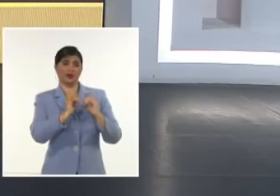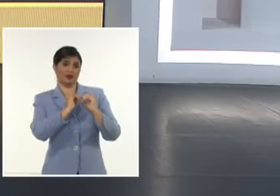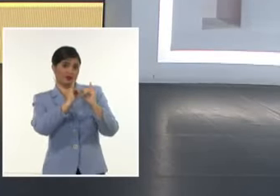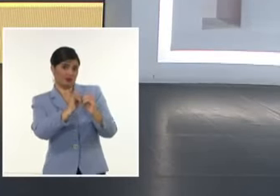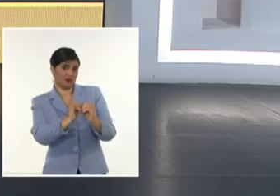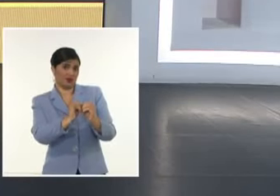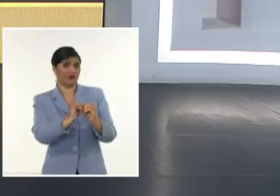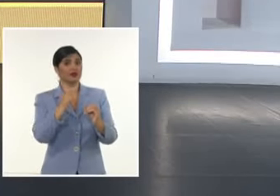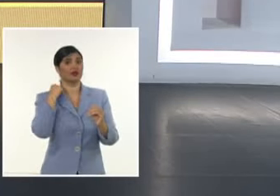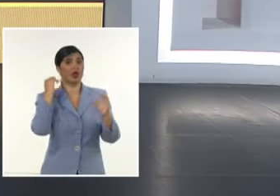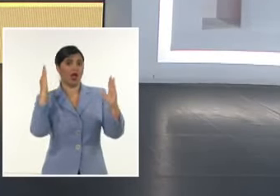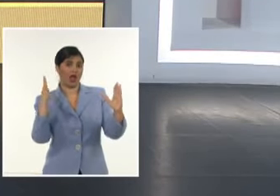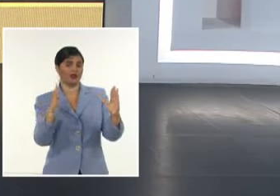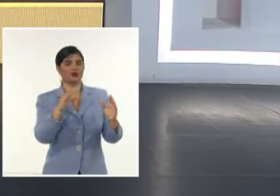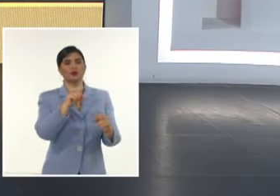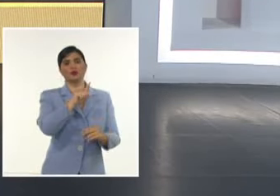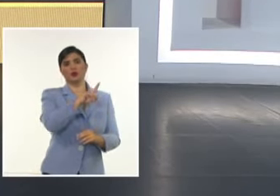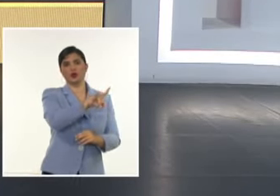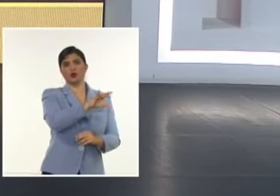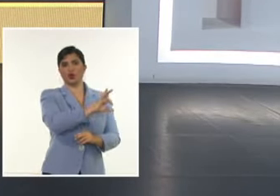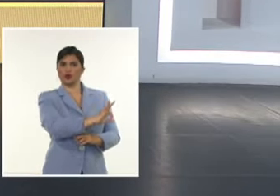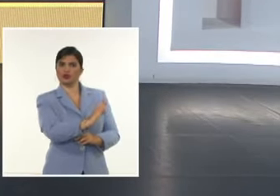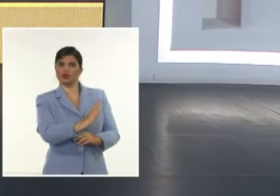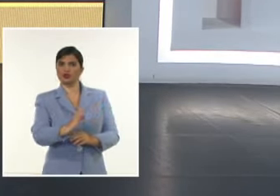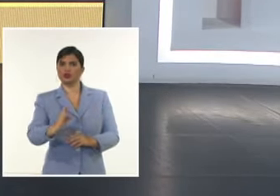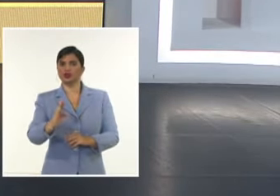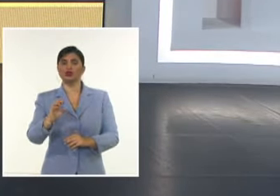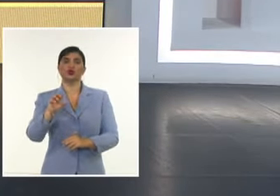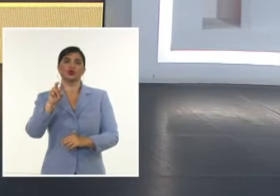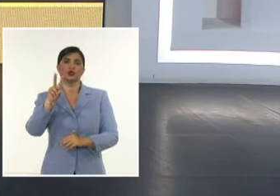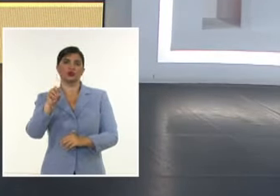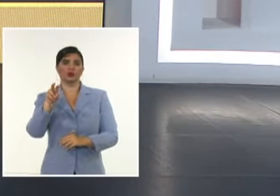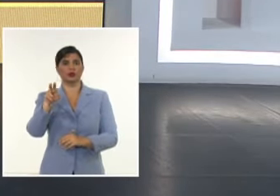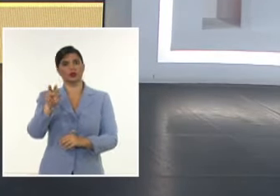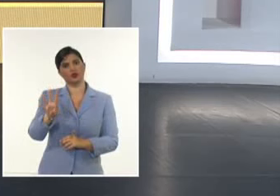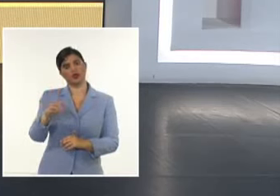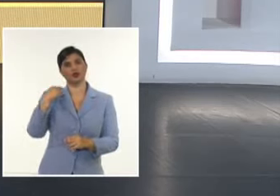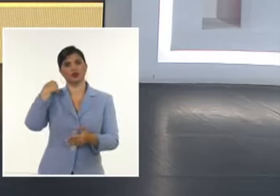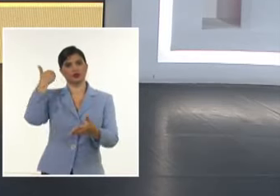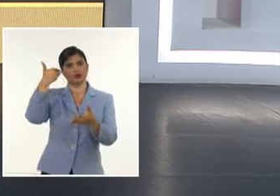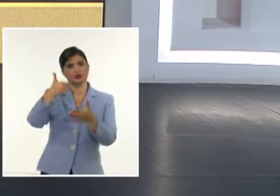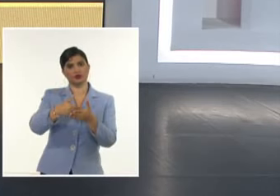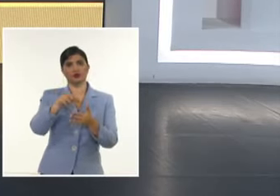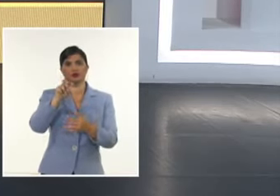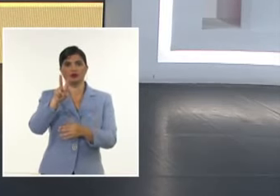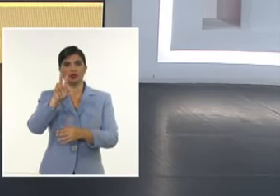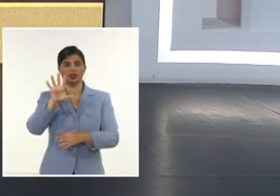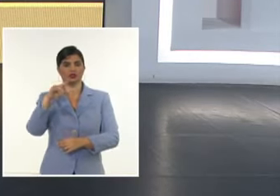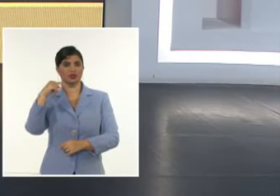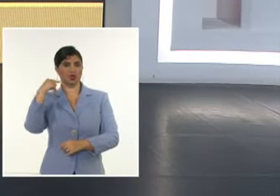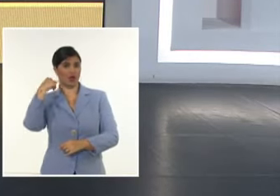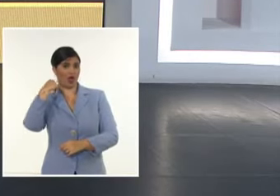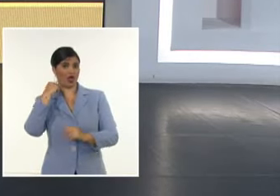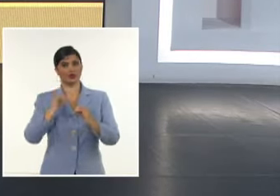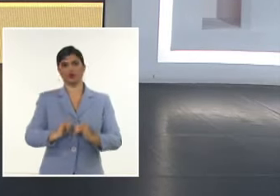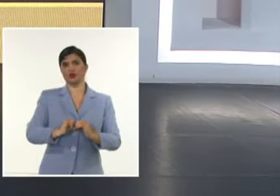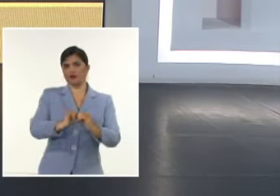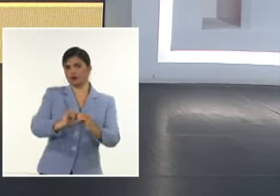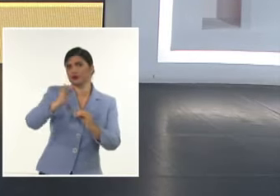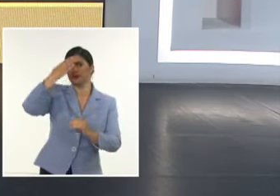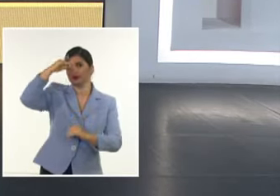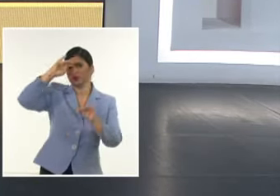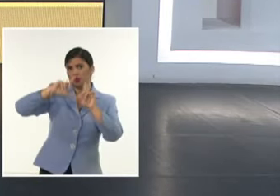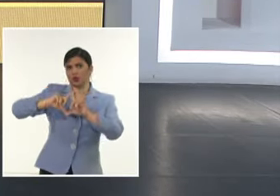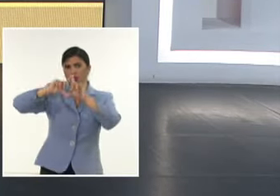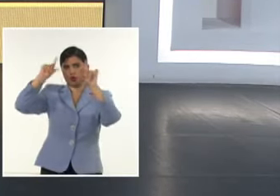2024 25 años Refiriendo toda Esta información científica Que tiene lugar O que se registra Cuando la tierra